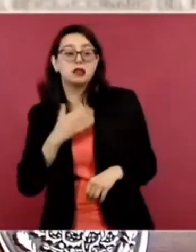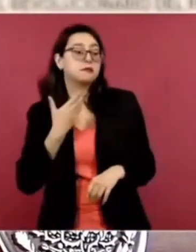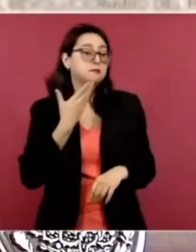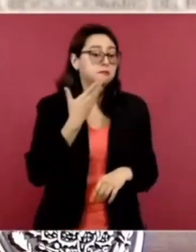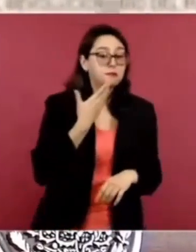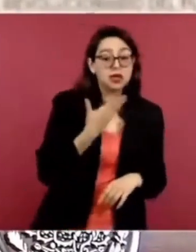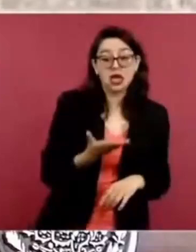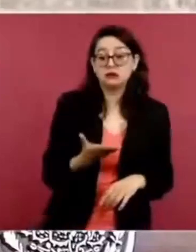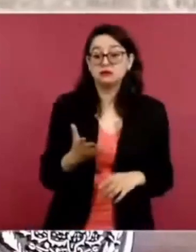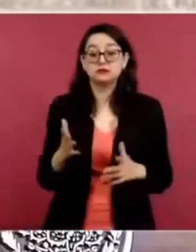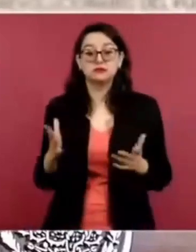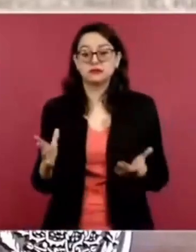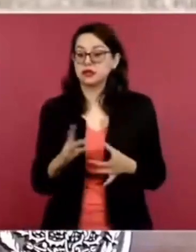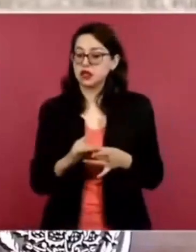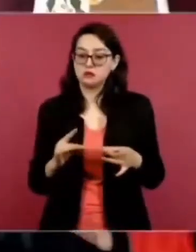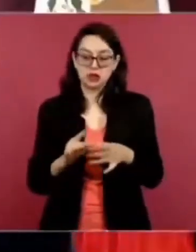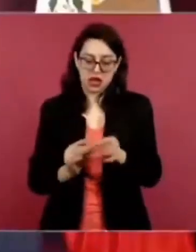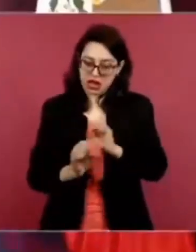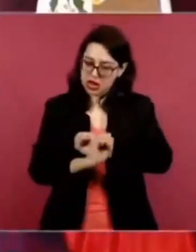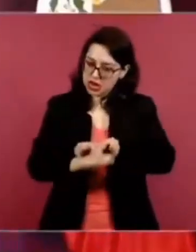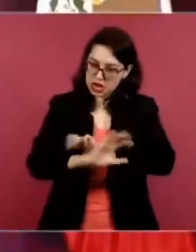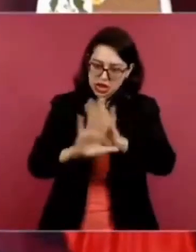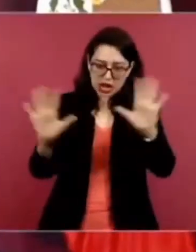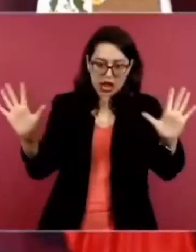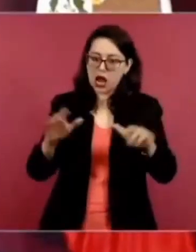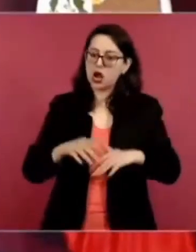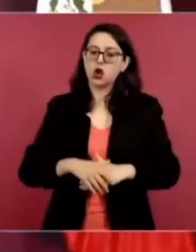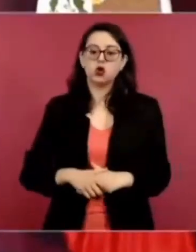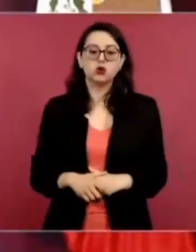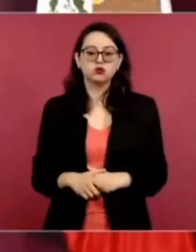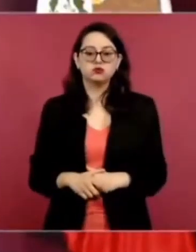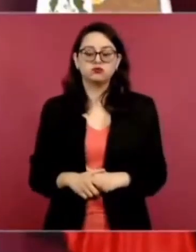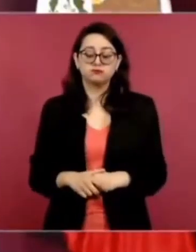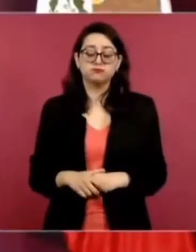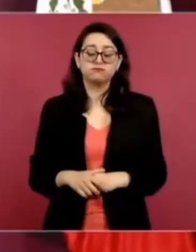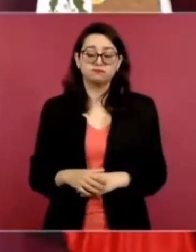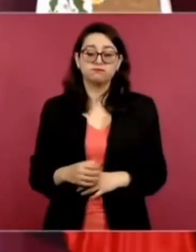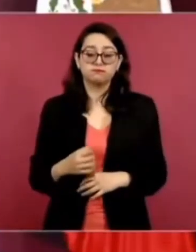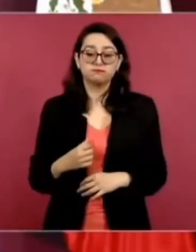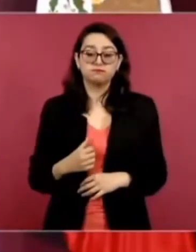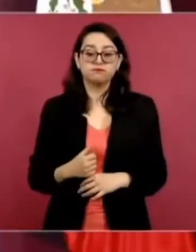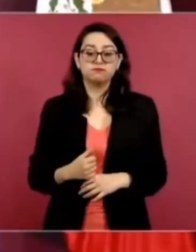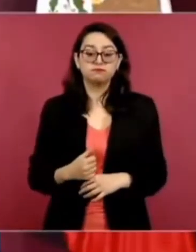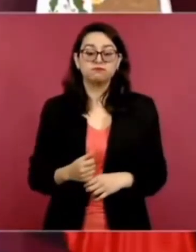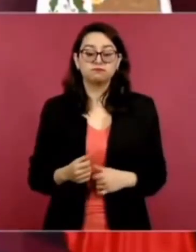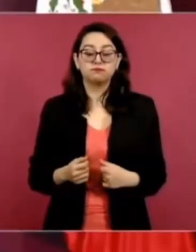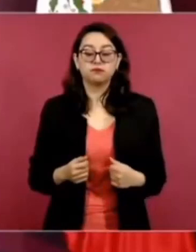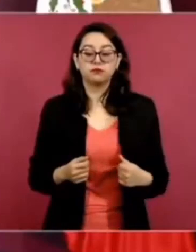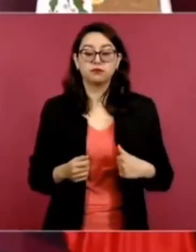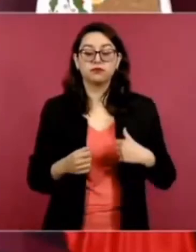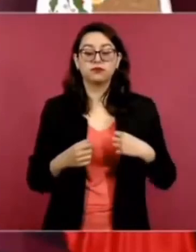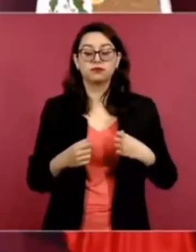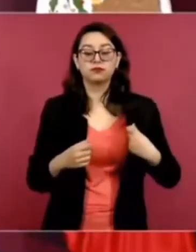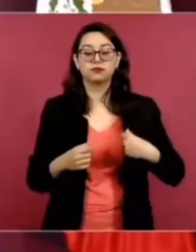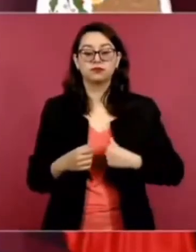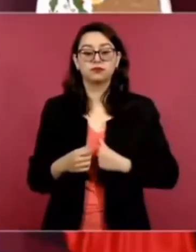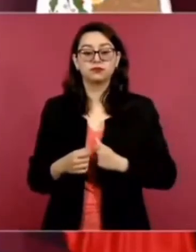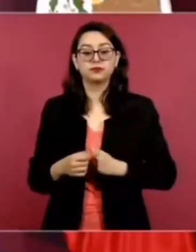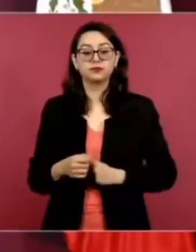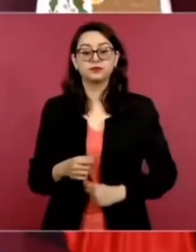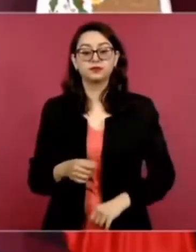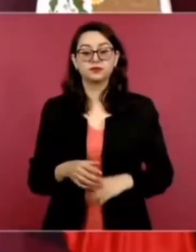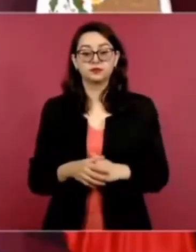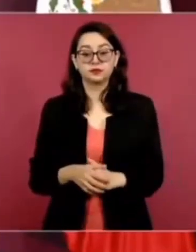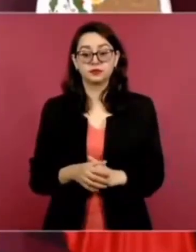Para que no se preste a